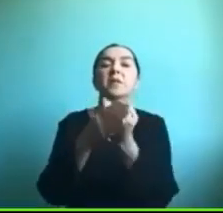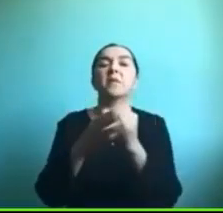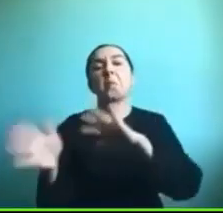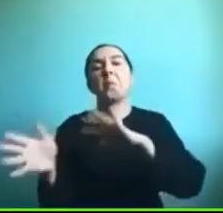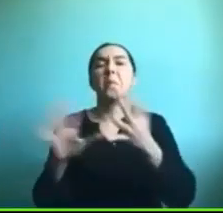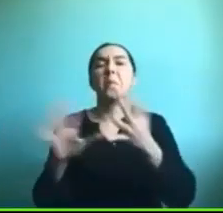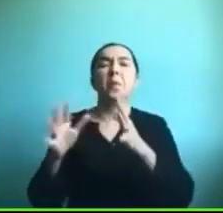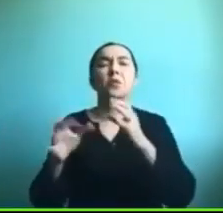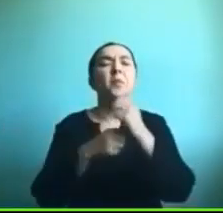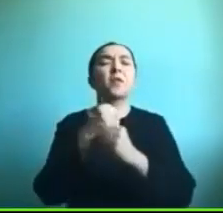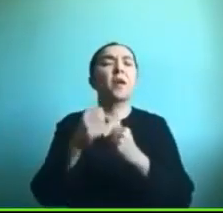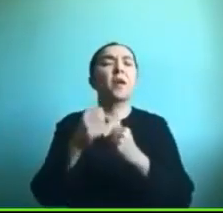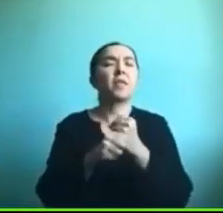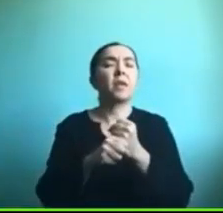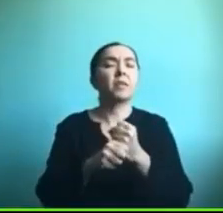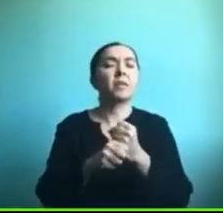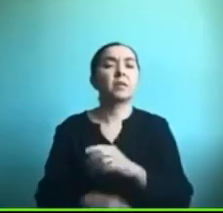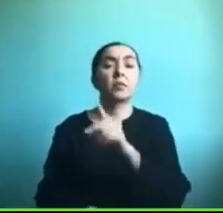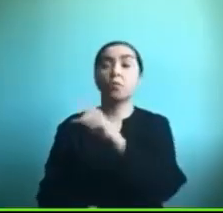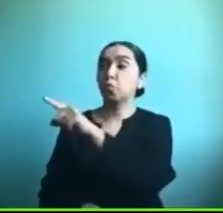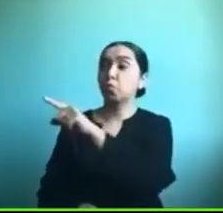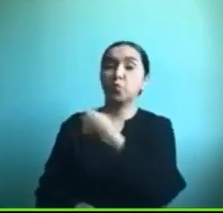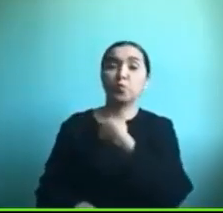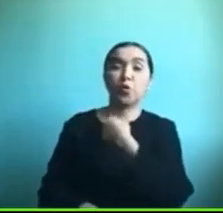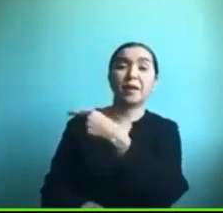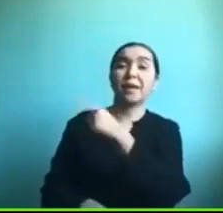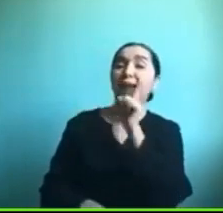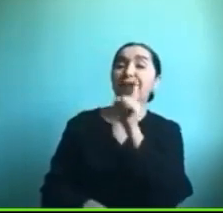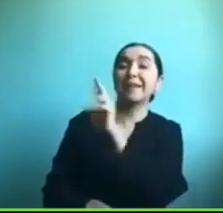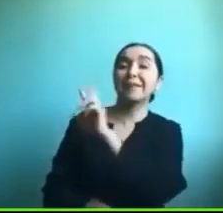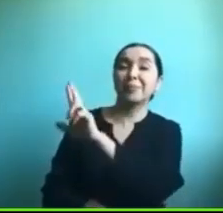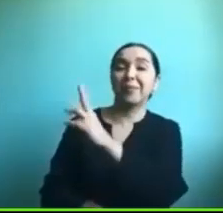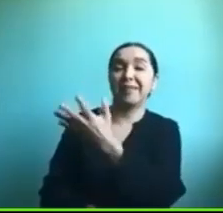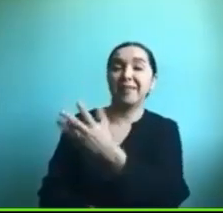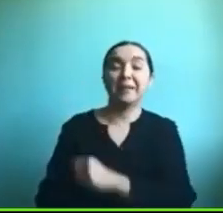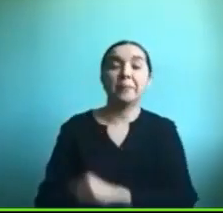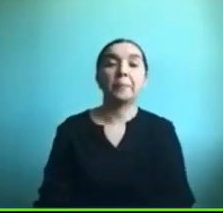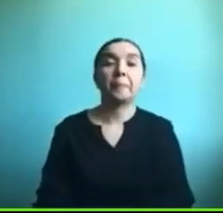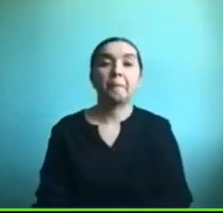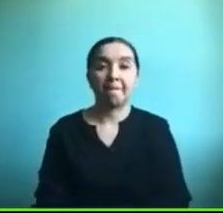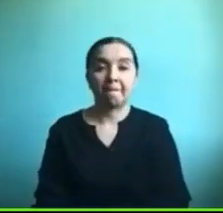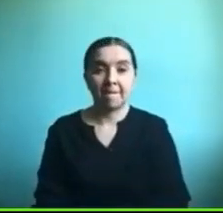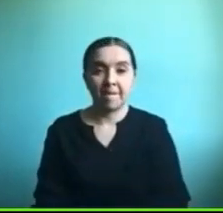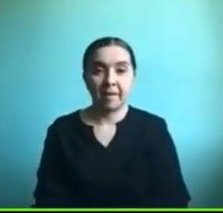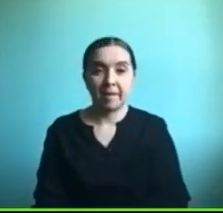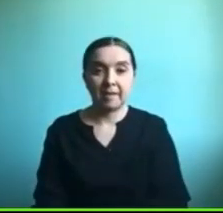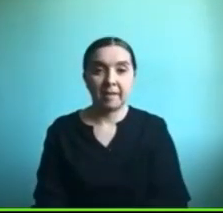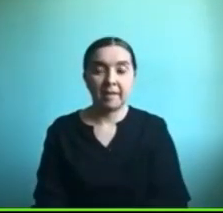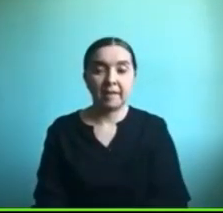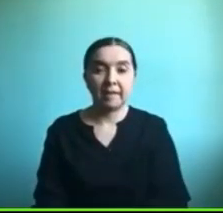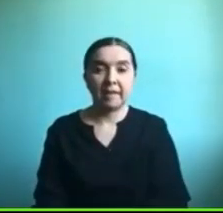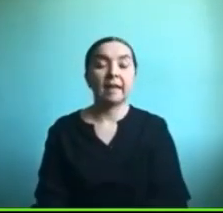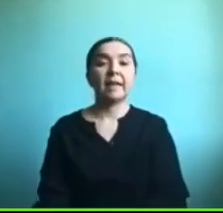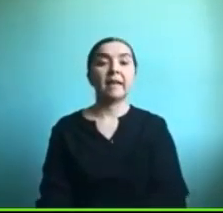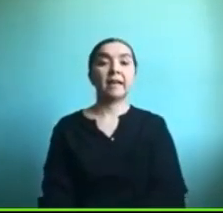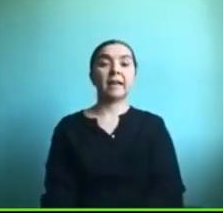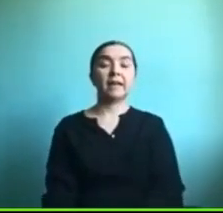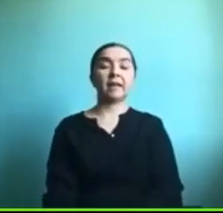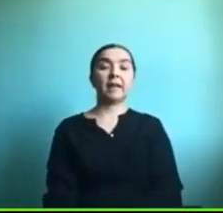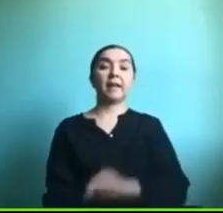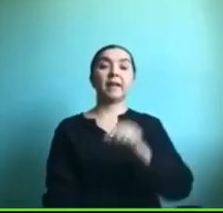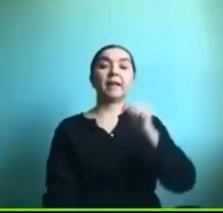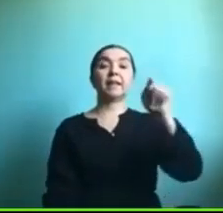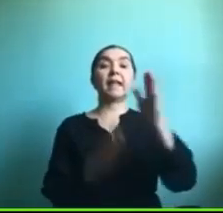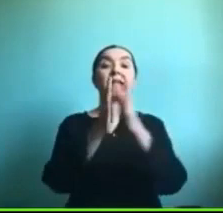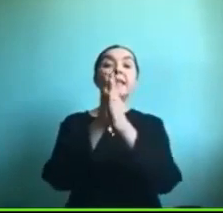¿estás cuando estuvo él? ah ya dale bueno ahí lo que pasa es que los libros inclusivos